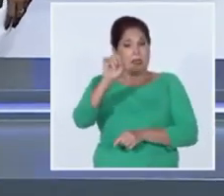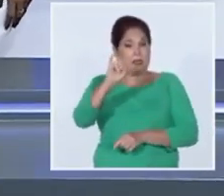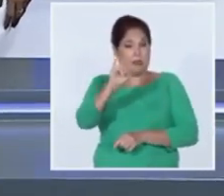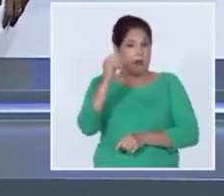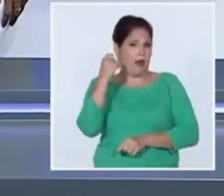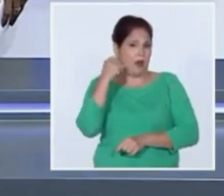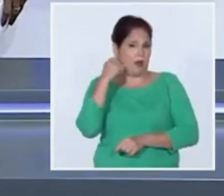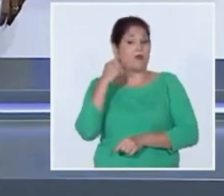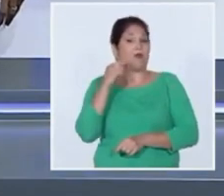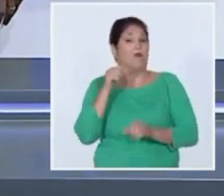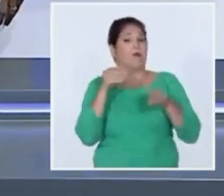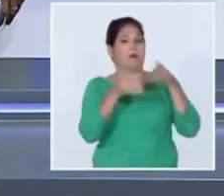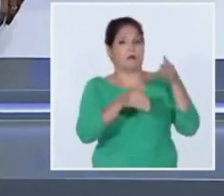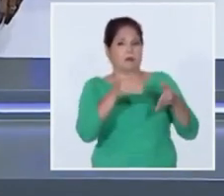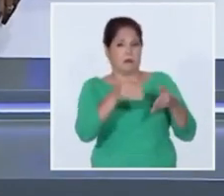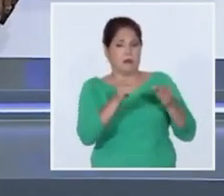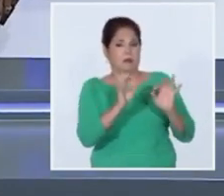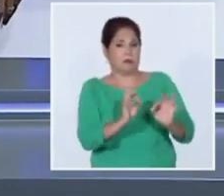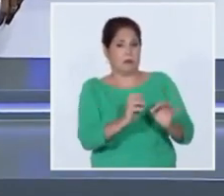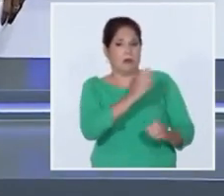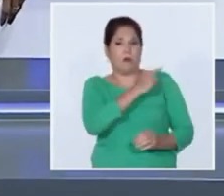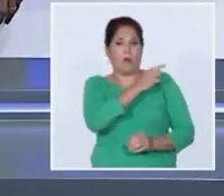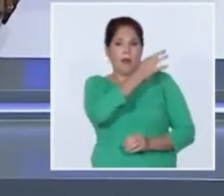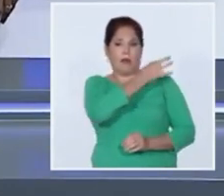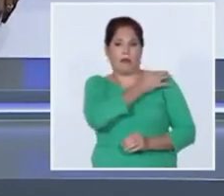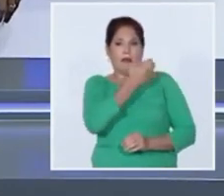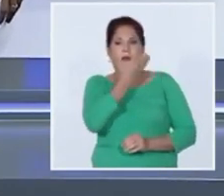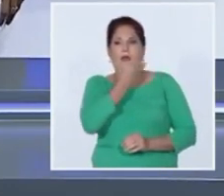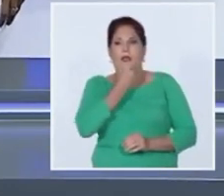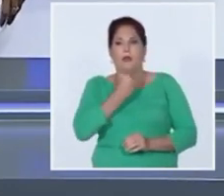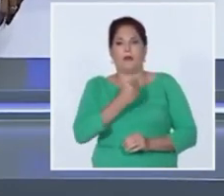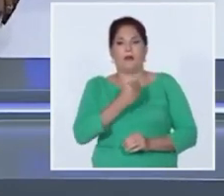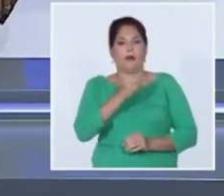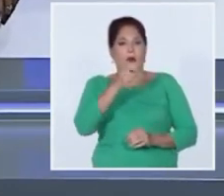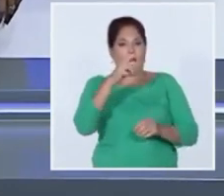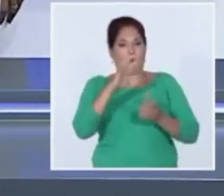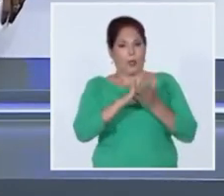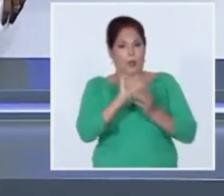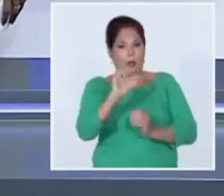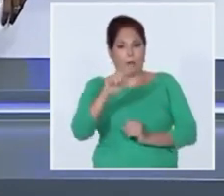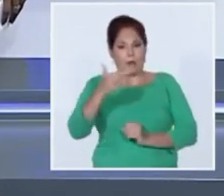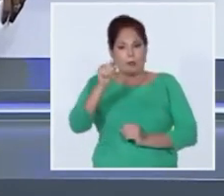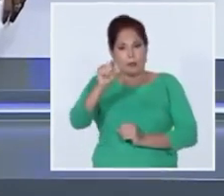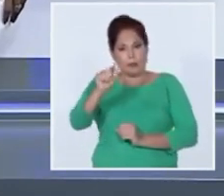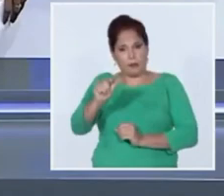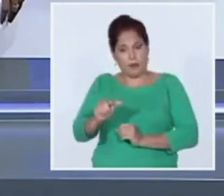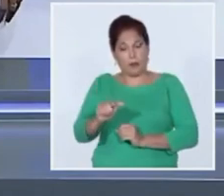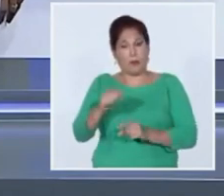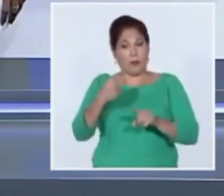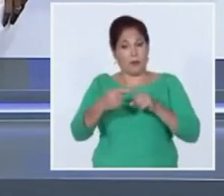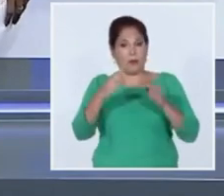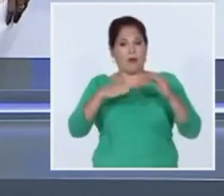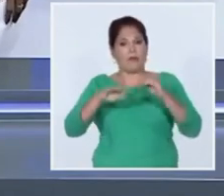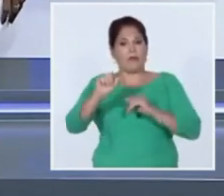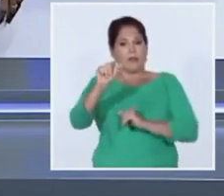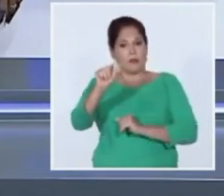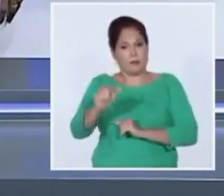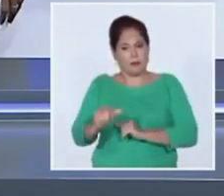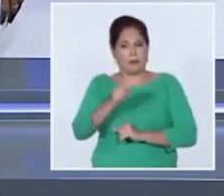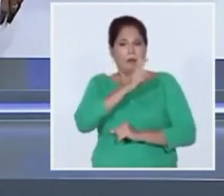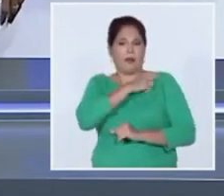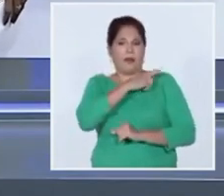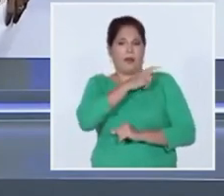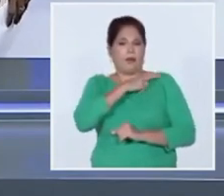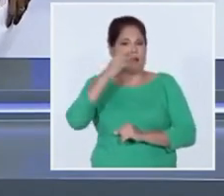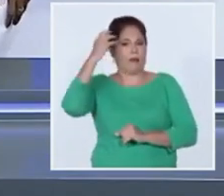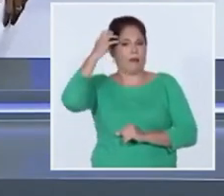asistieron al acto el comandante de la revolución Ramiro Valdés Menéndez viceprimer ministro y el viceministro de las FARC jefe del estado mayor